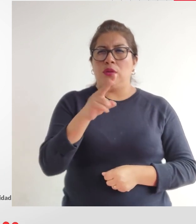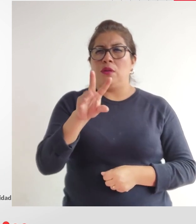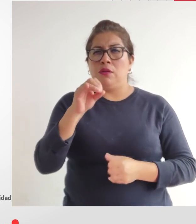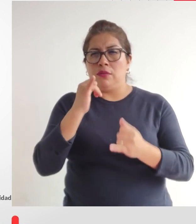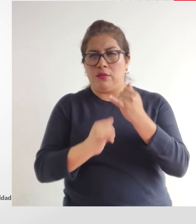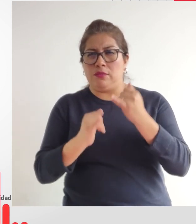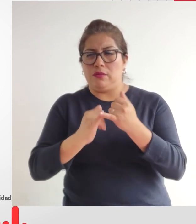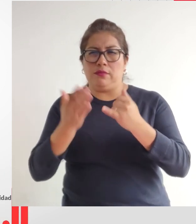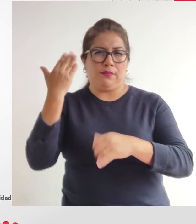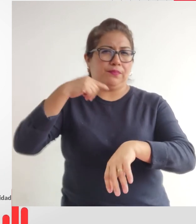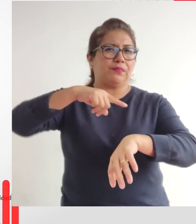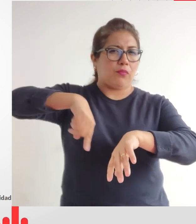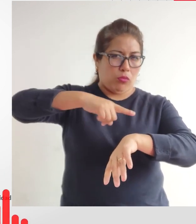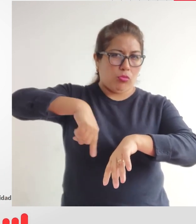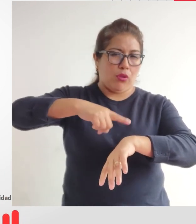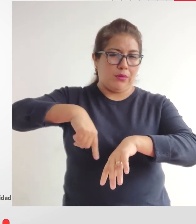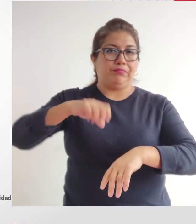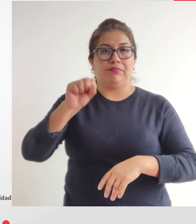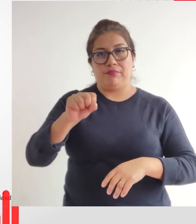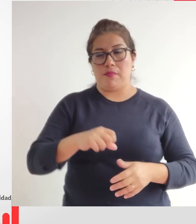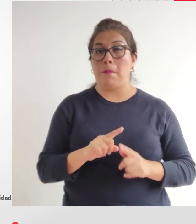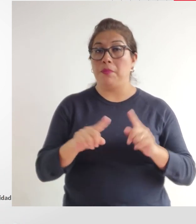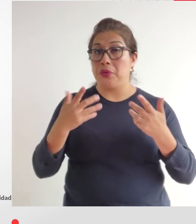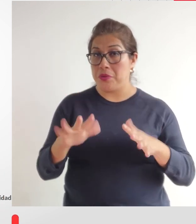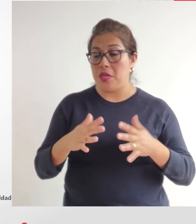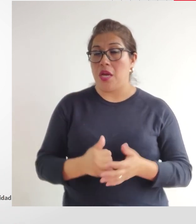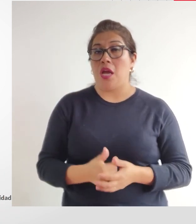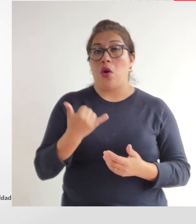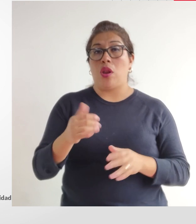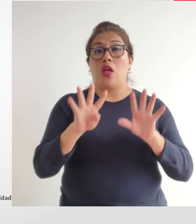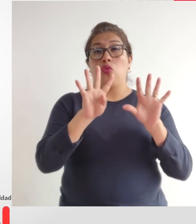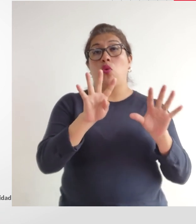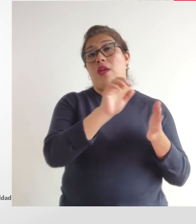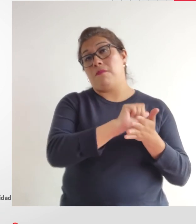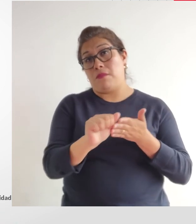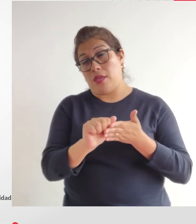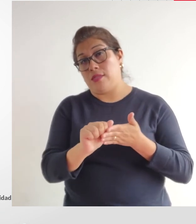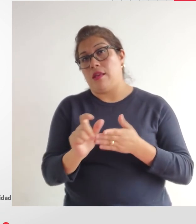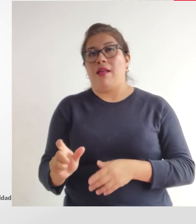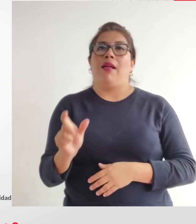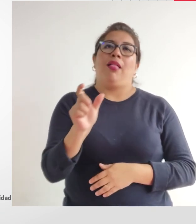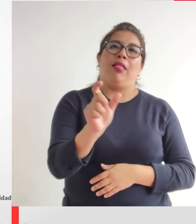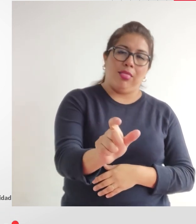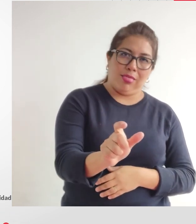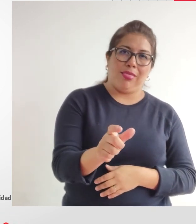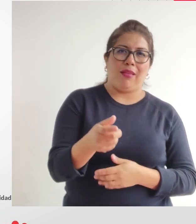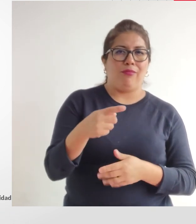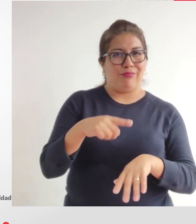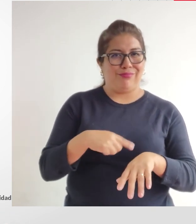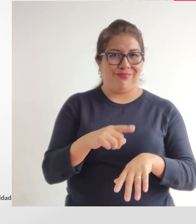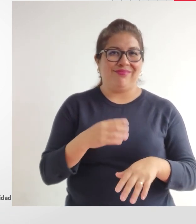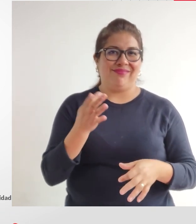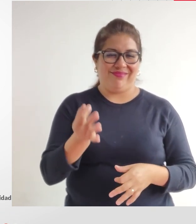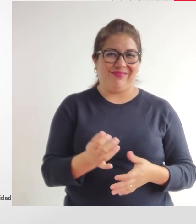2020 demoraba hemos pasado de un periodo de nueve meses de demora en entrega de un carnet de discapacidad